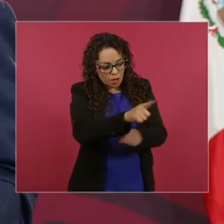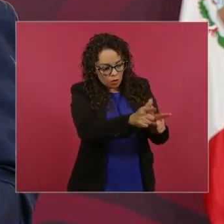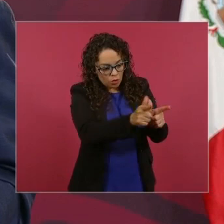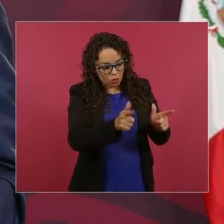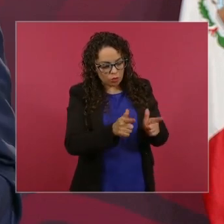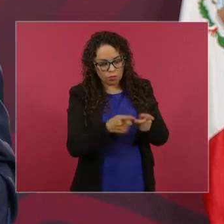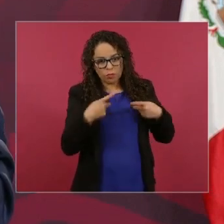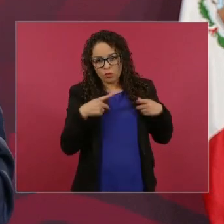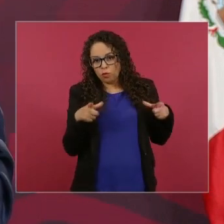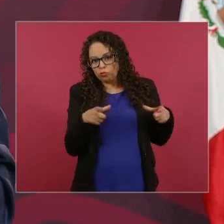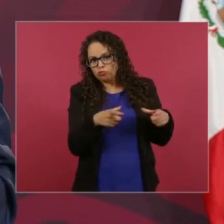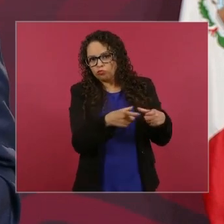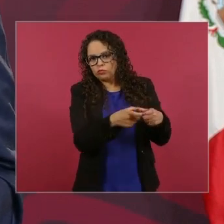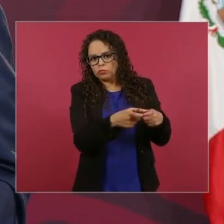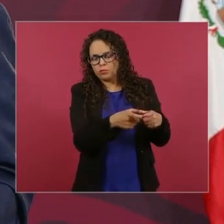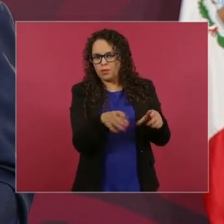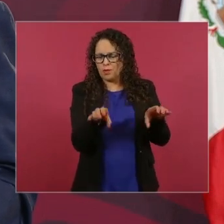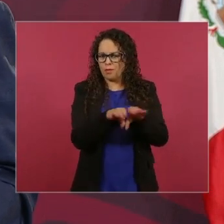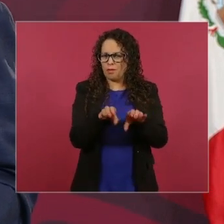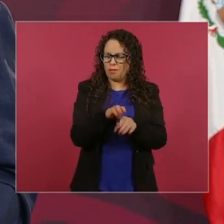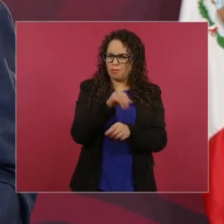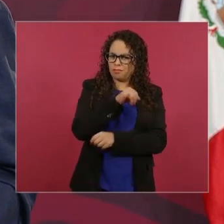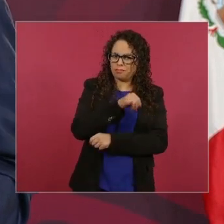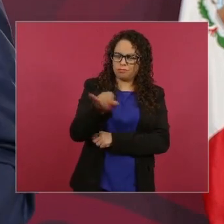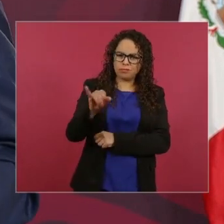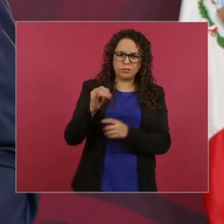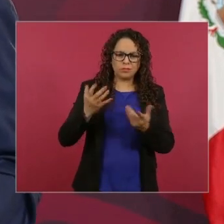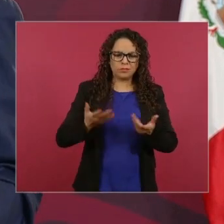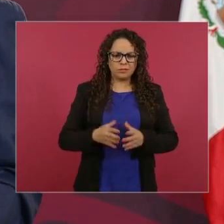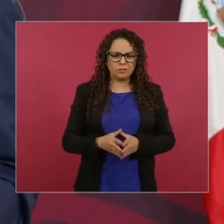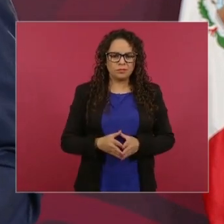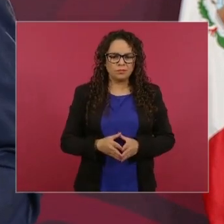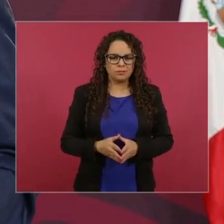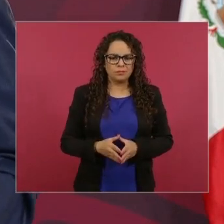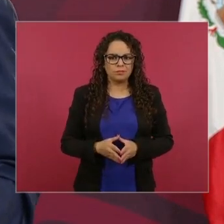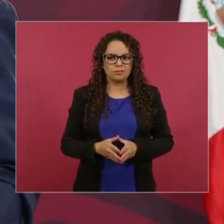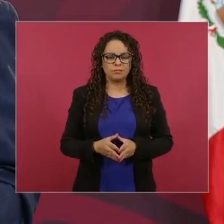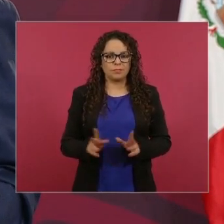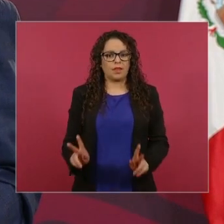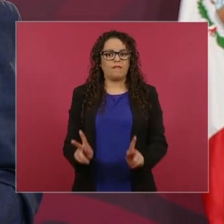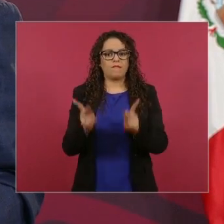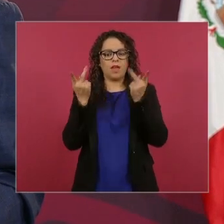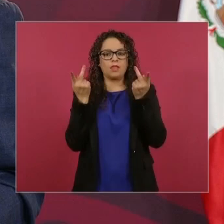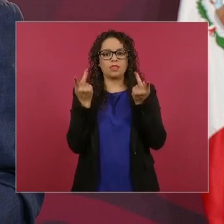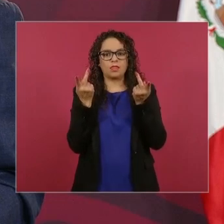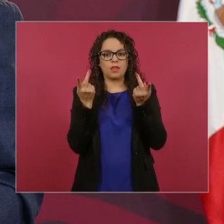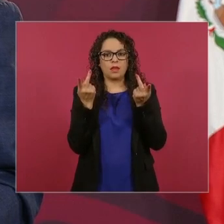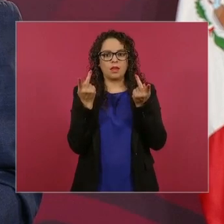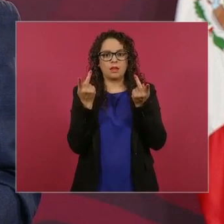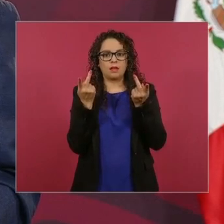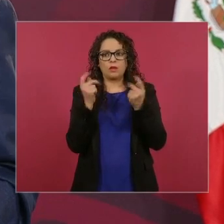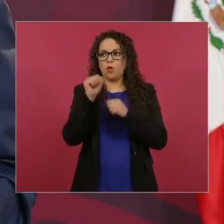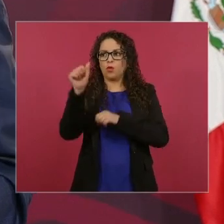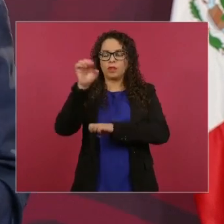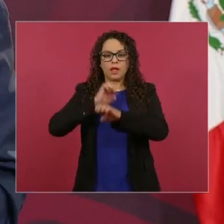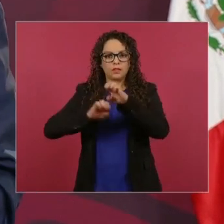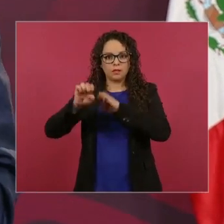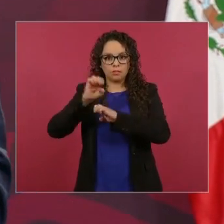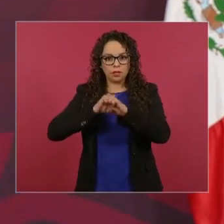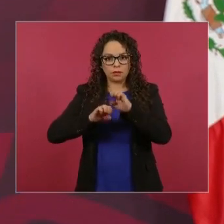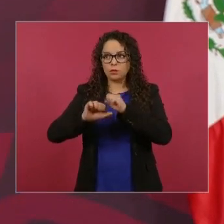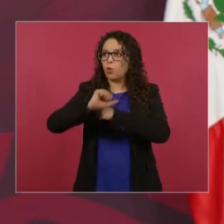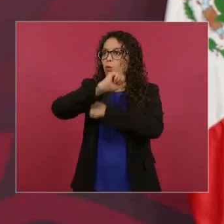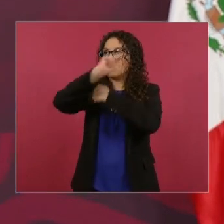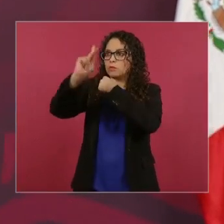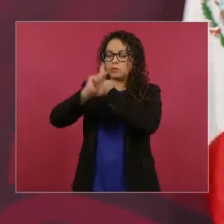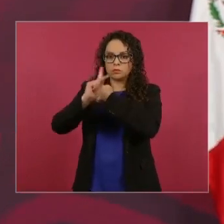México los bienes de todos los mexicanos a particulares nacionales y extranjeros? El saqueo